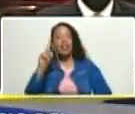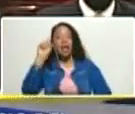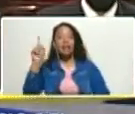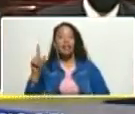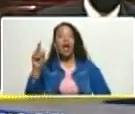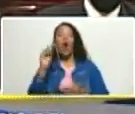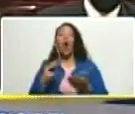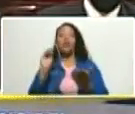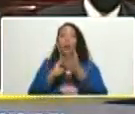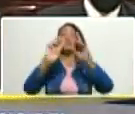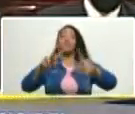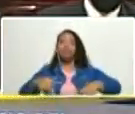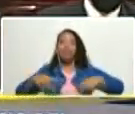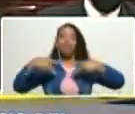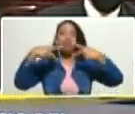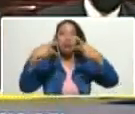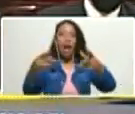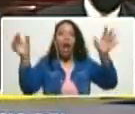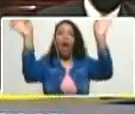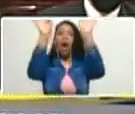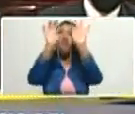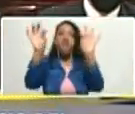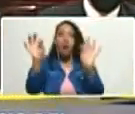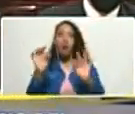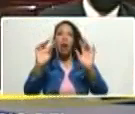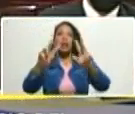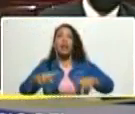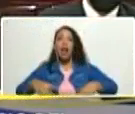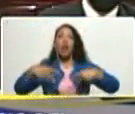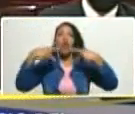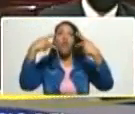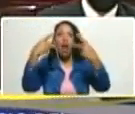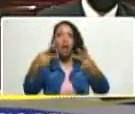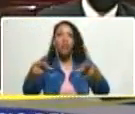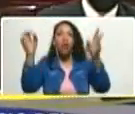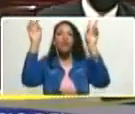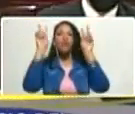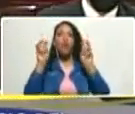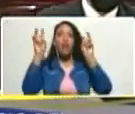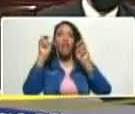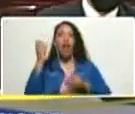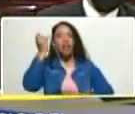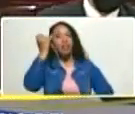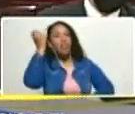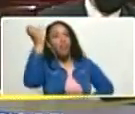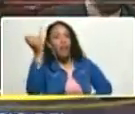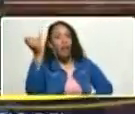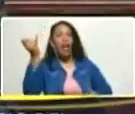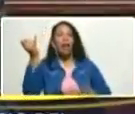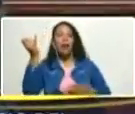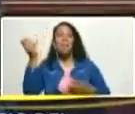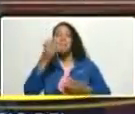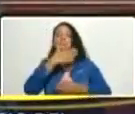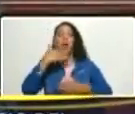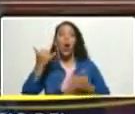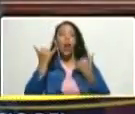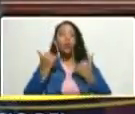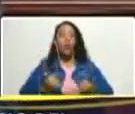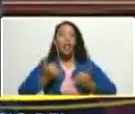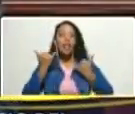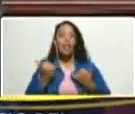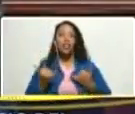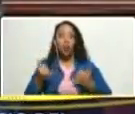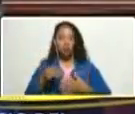renovando los métodos renovando las ideas refrescando el espíritu